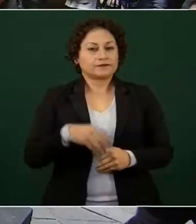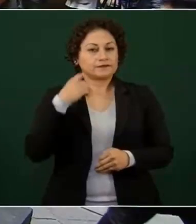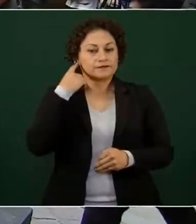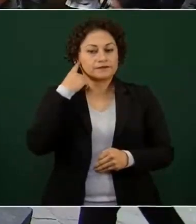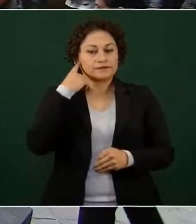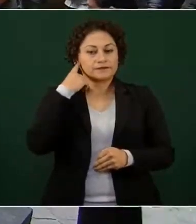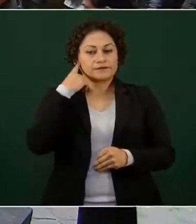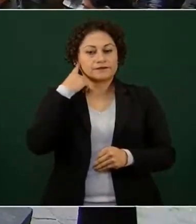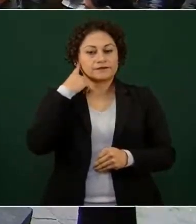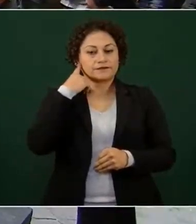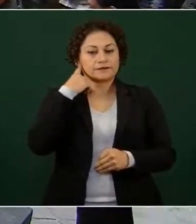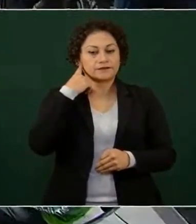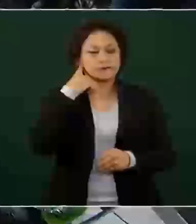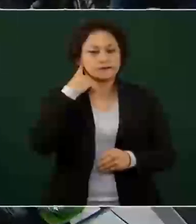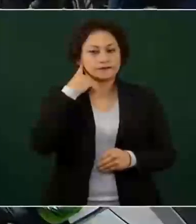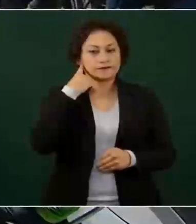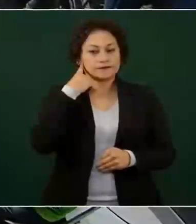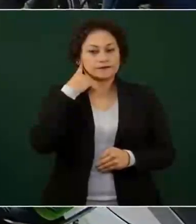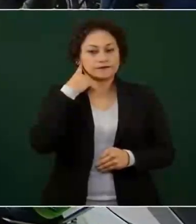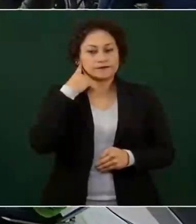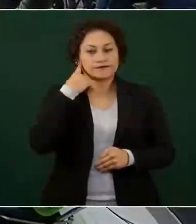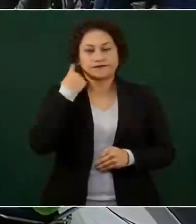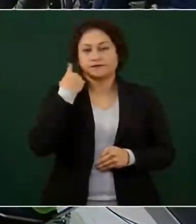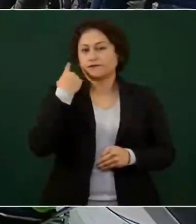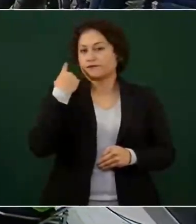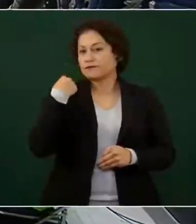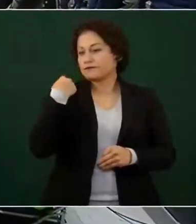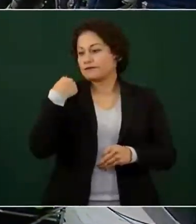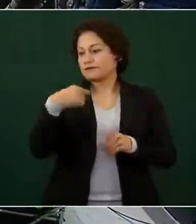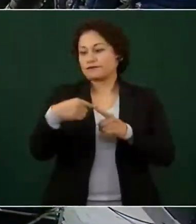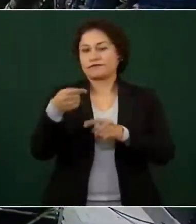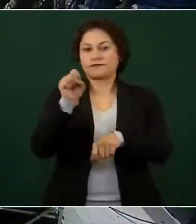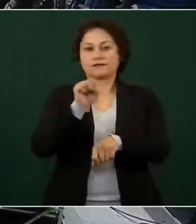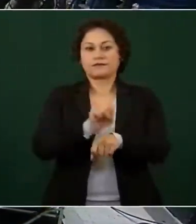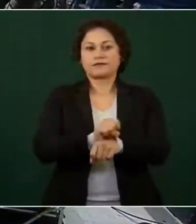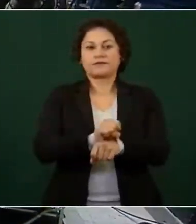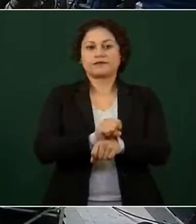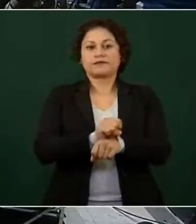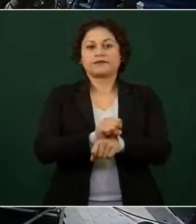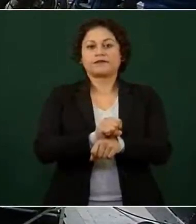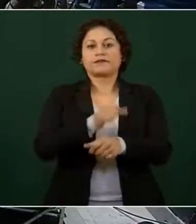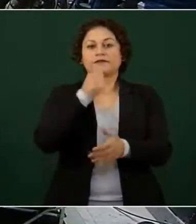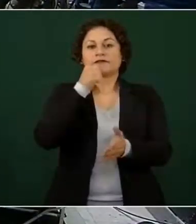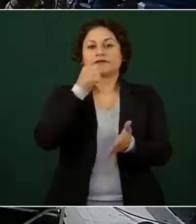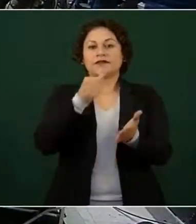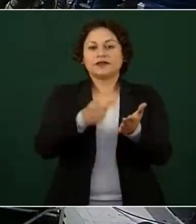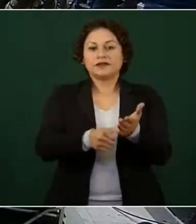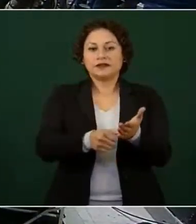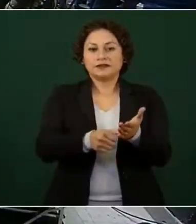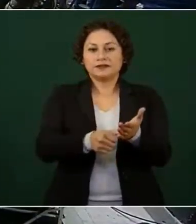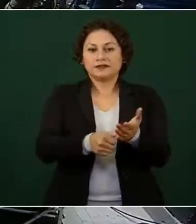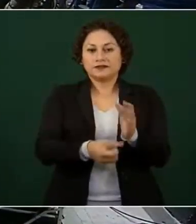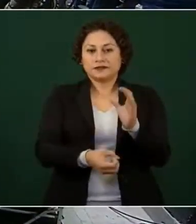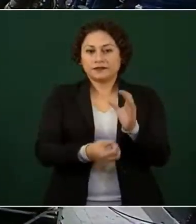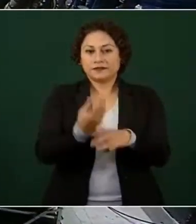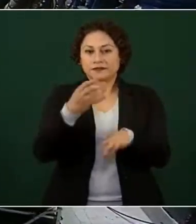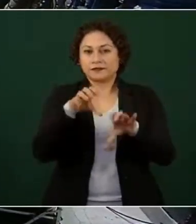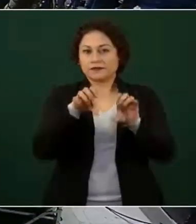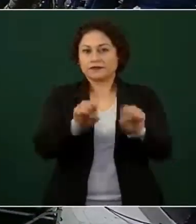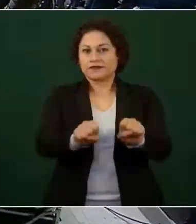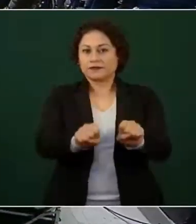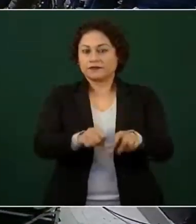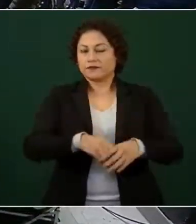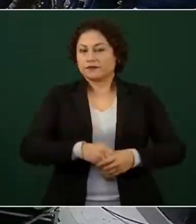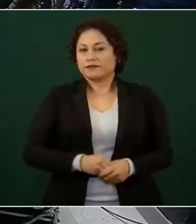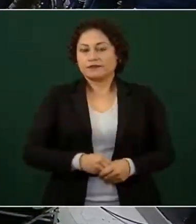Se dio a conocer una nueva orden para el tramo 5, que